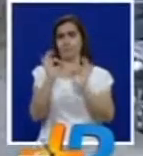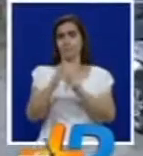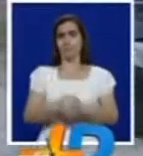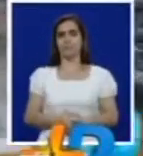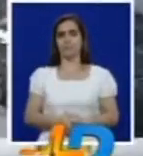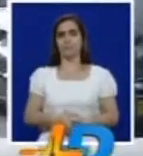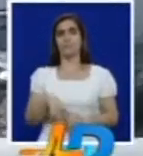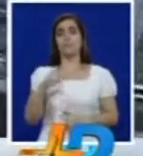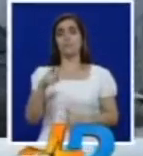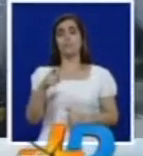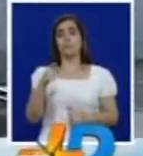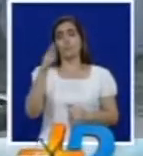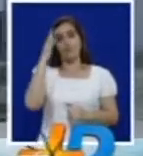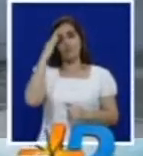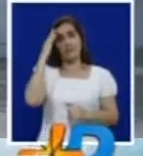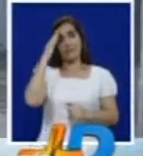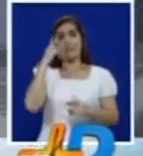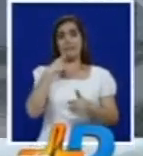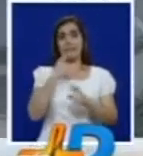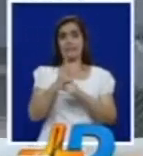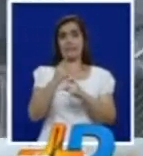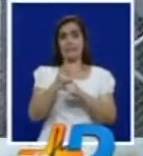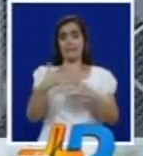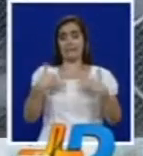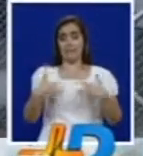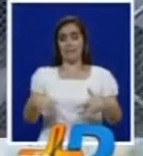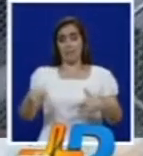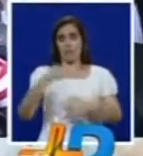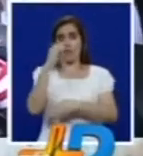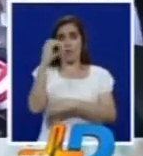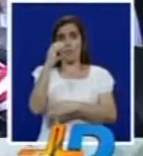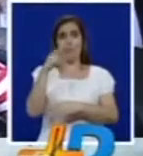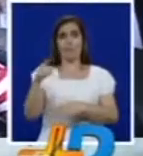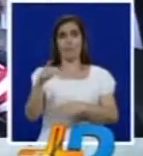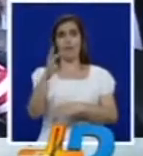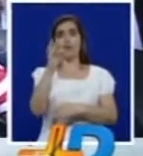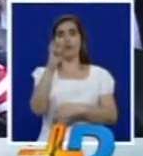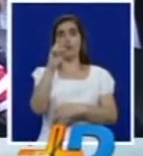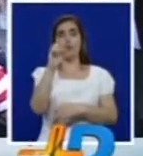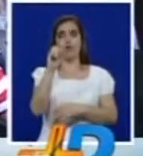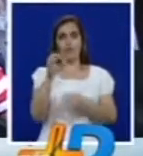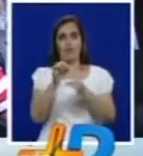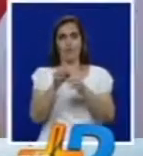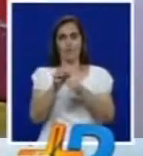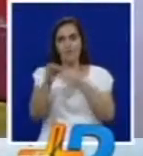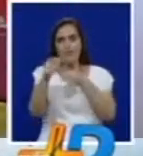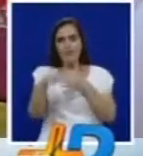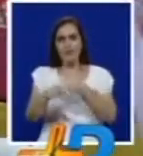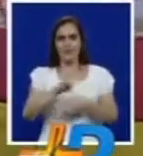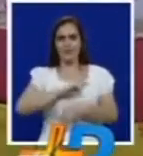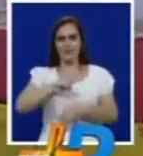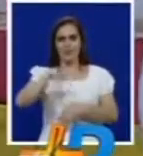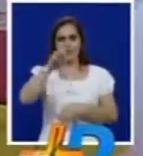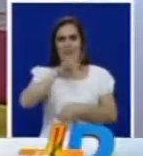en medio de la crisis por la que atraviesa la salud en Colombia los habitantes del municipio de toro en el norte del valle celebran que el hospital de primer